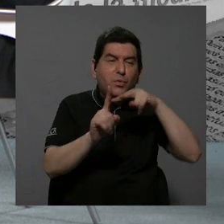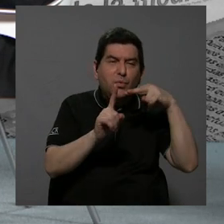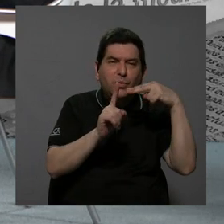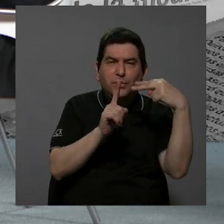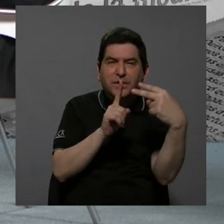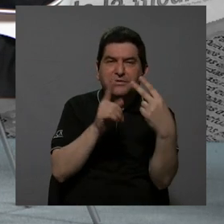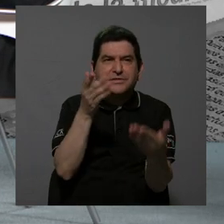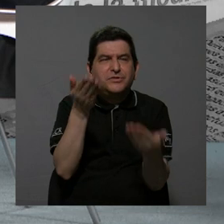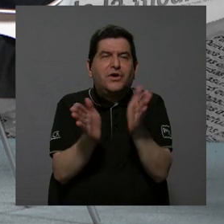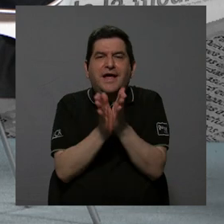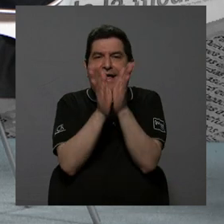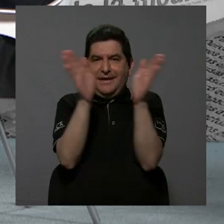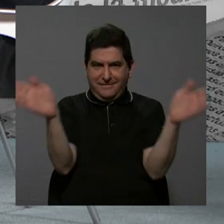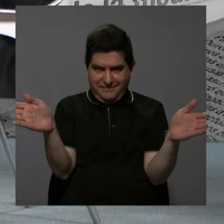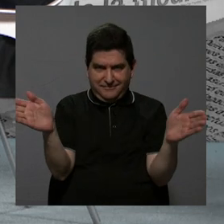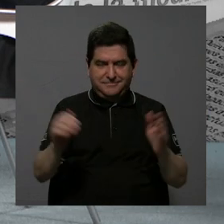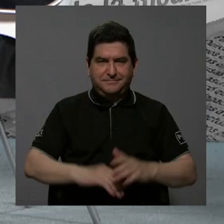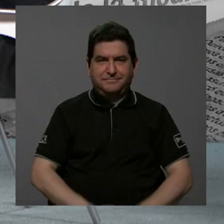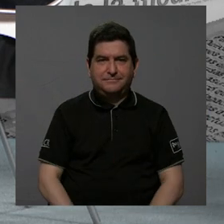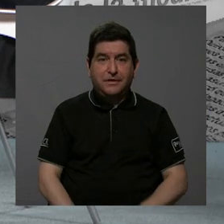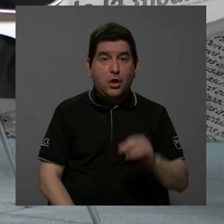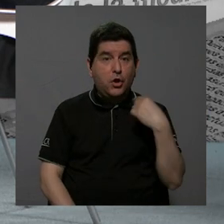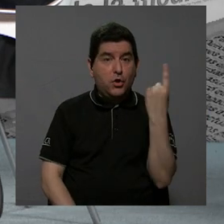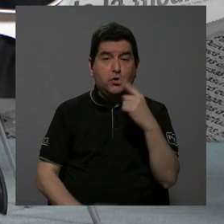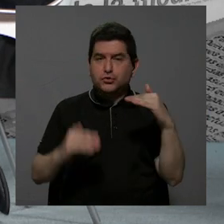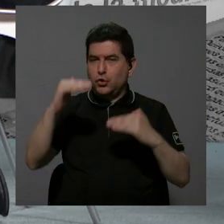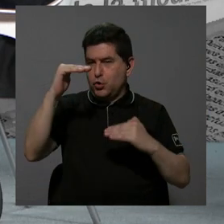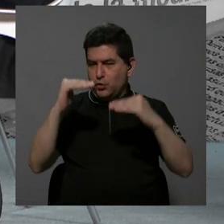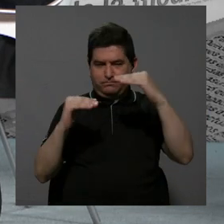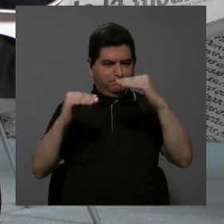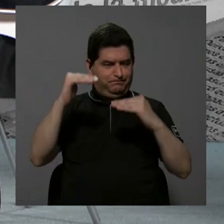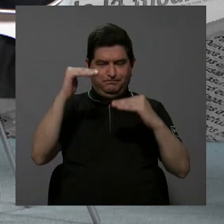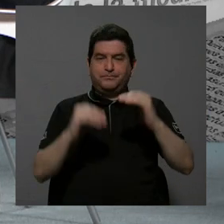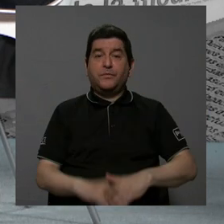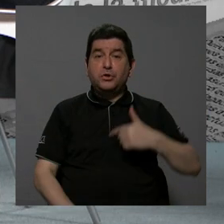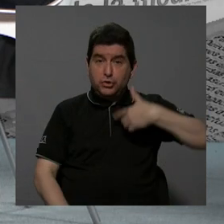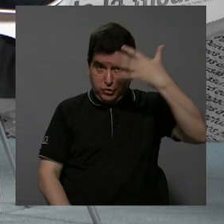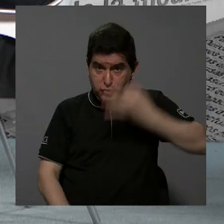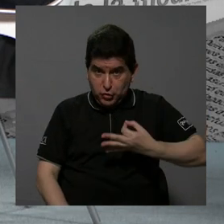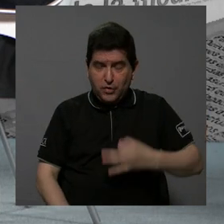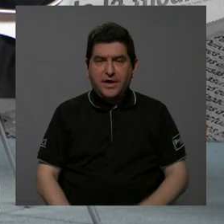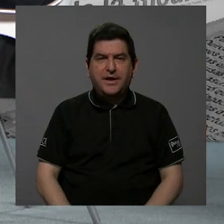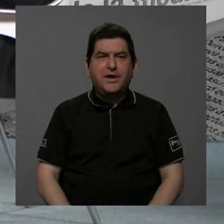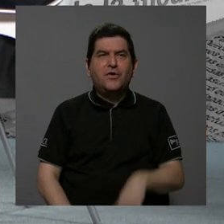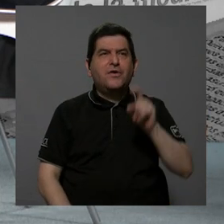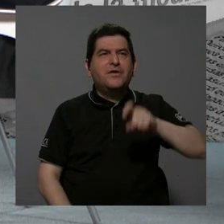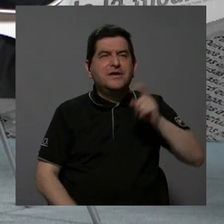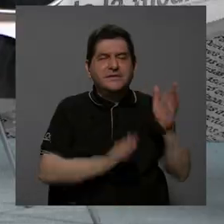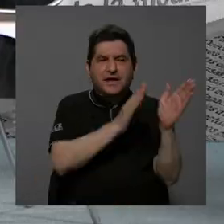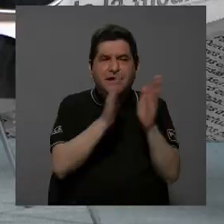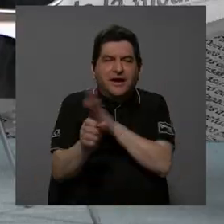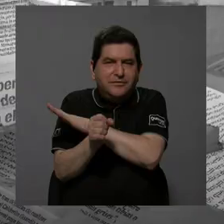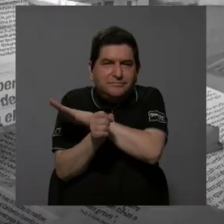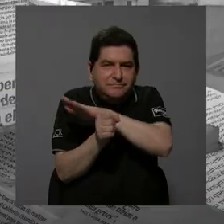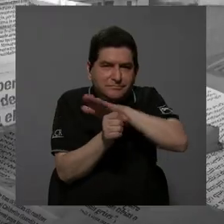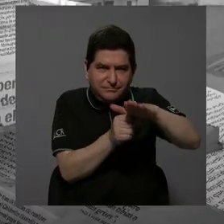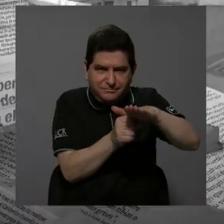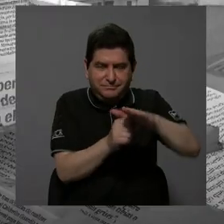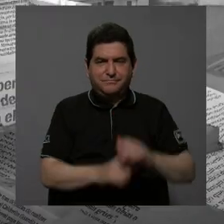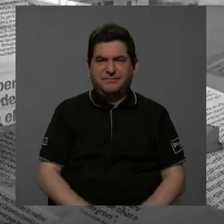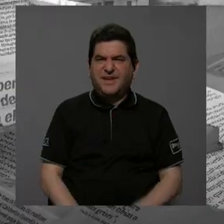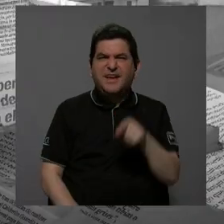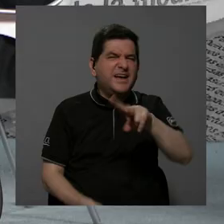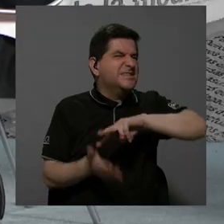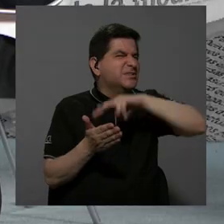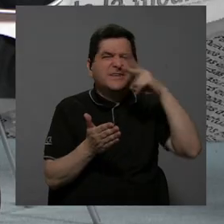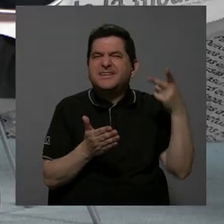más general, no solo de nivelación, digamos, creo que tenemos que ir hacia una formación mucho más integral. ¿Y qué